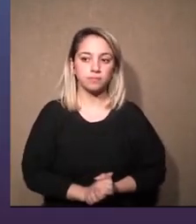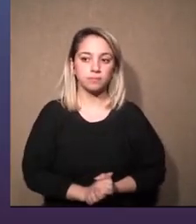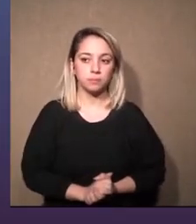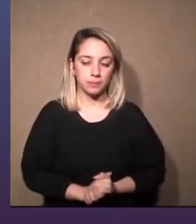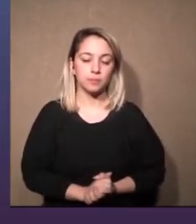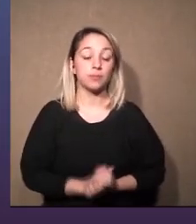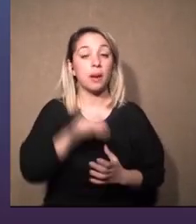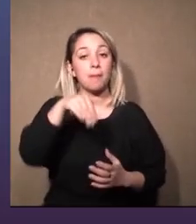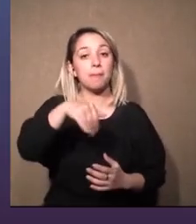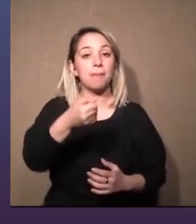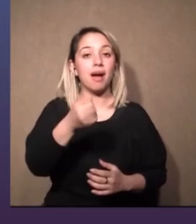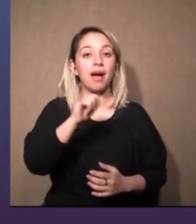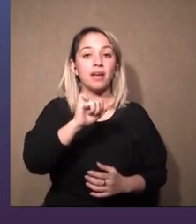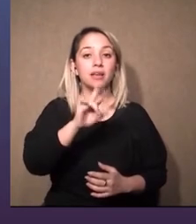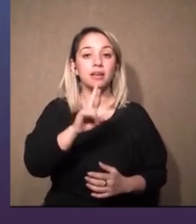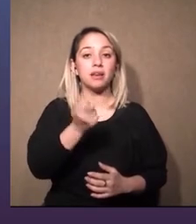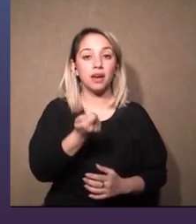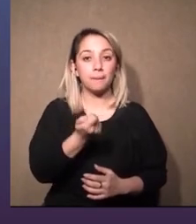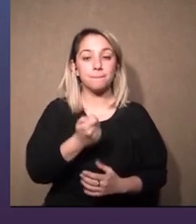Mayra